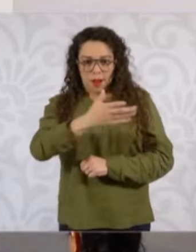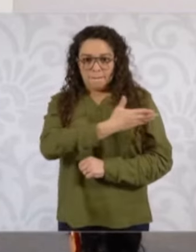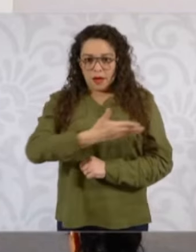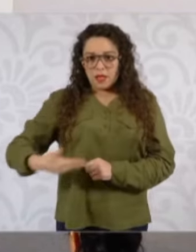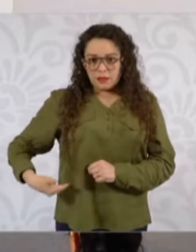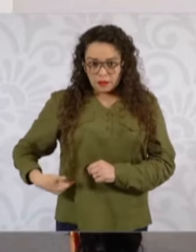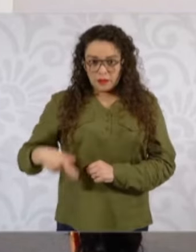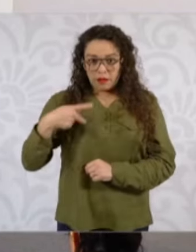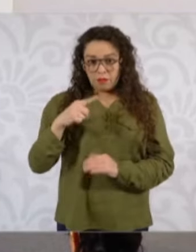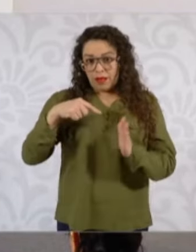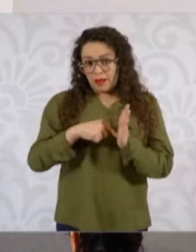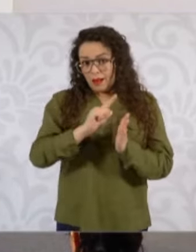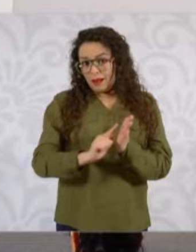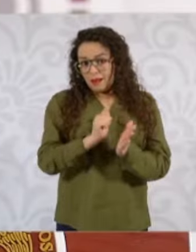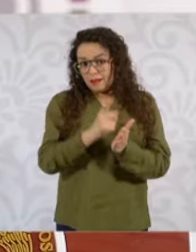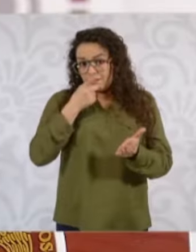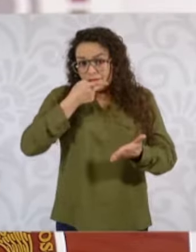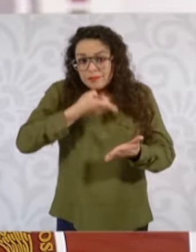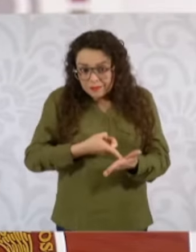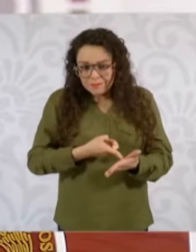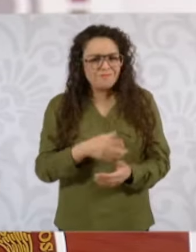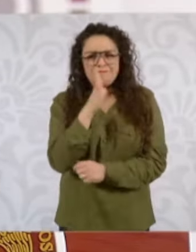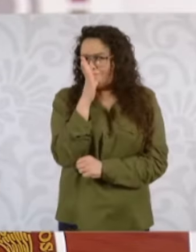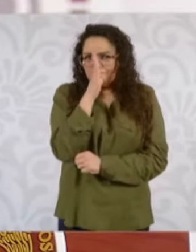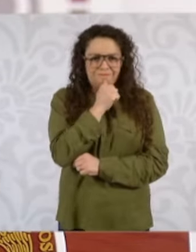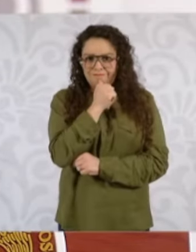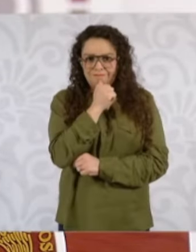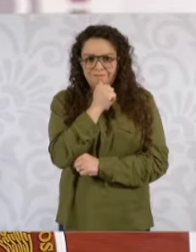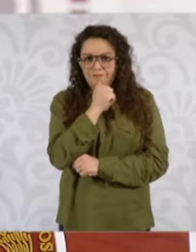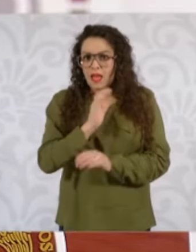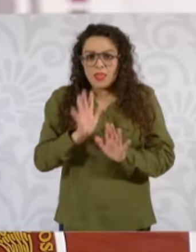es imposible. El acto ya está consumado.